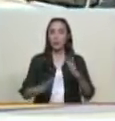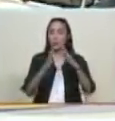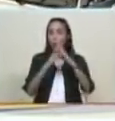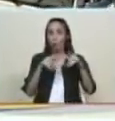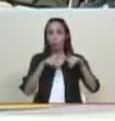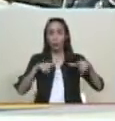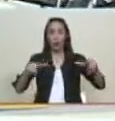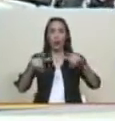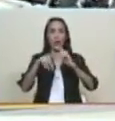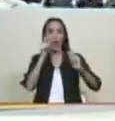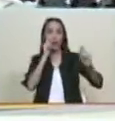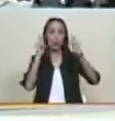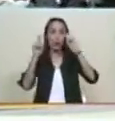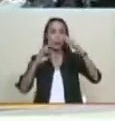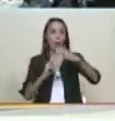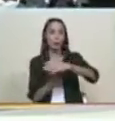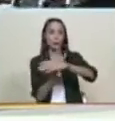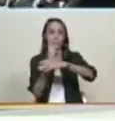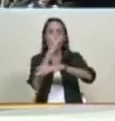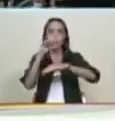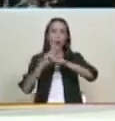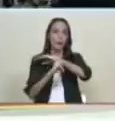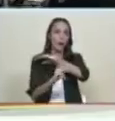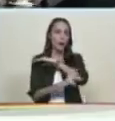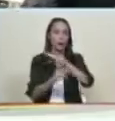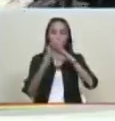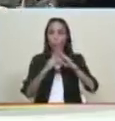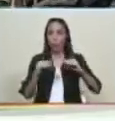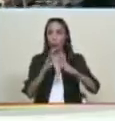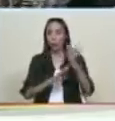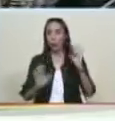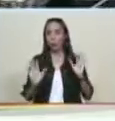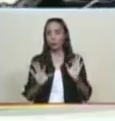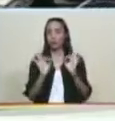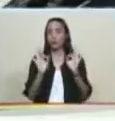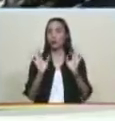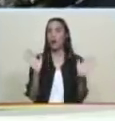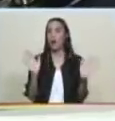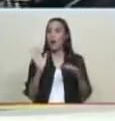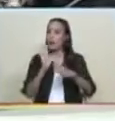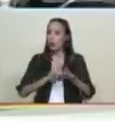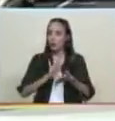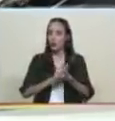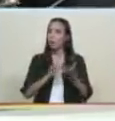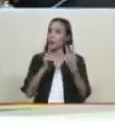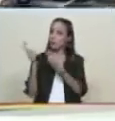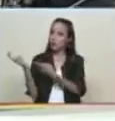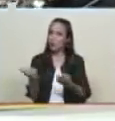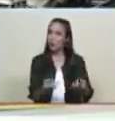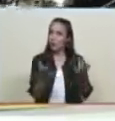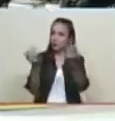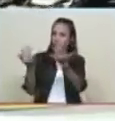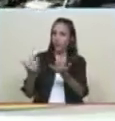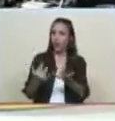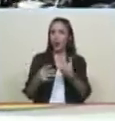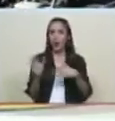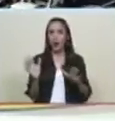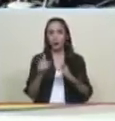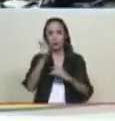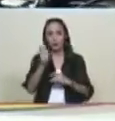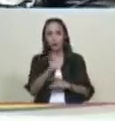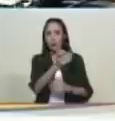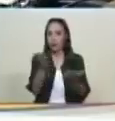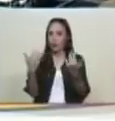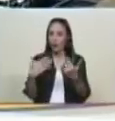escenarios naturales para el disfrute de la familia venezolana y de manera segura se invita repito a toda Venezuela mi comandante jefe de verdad